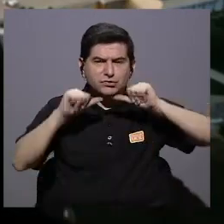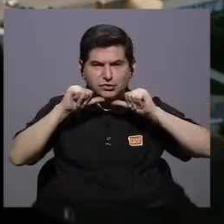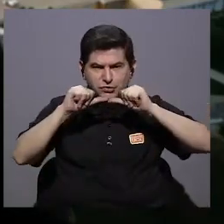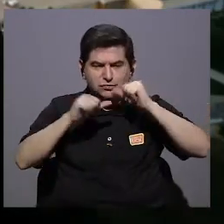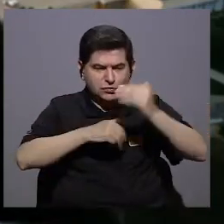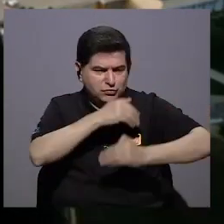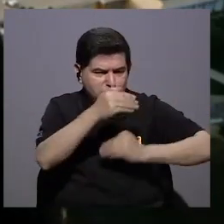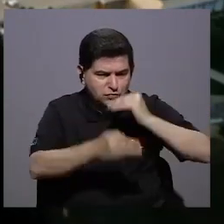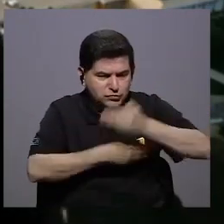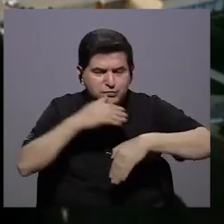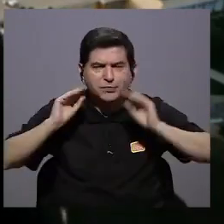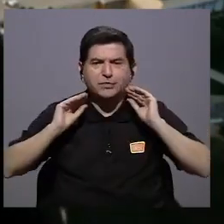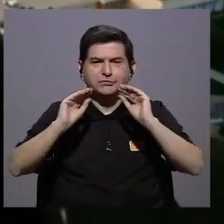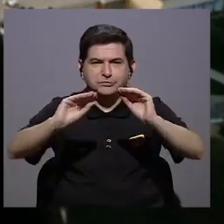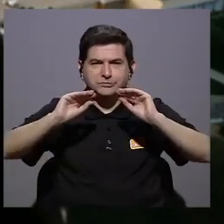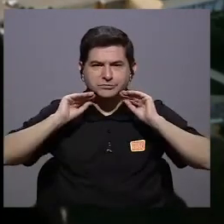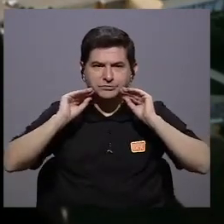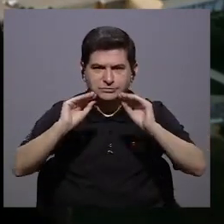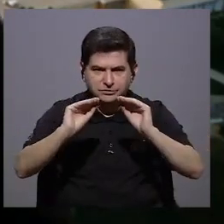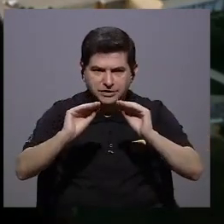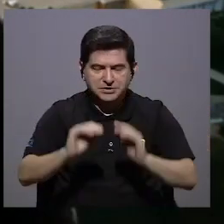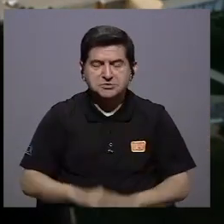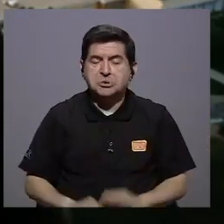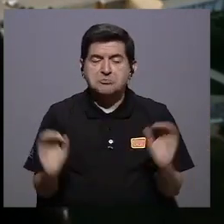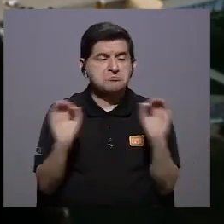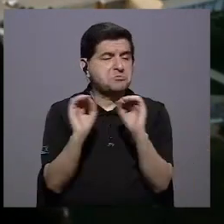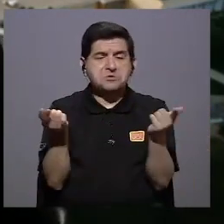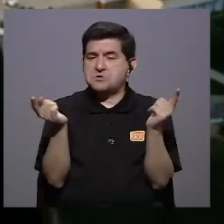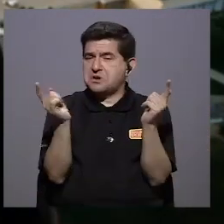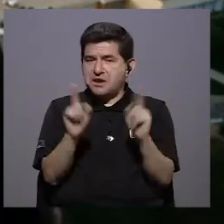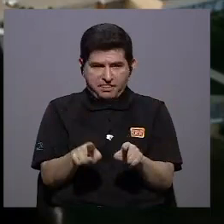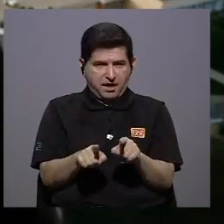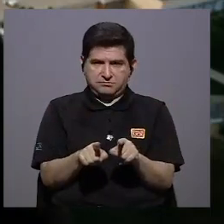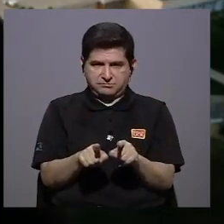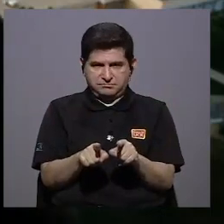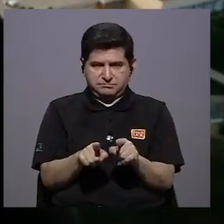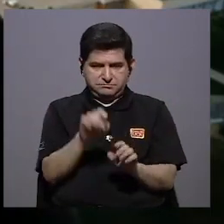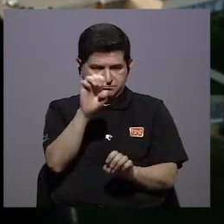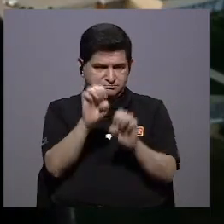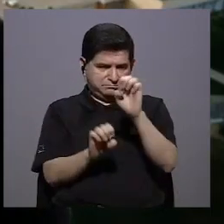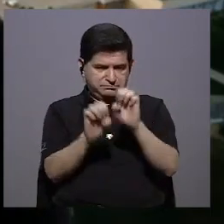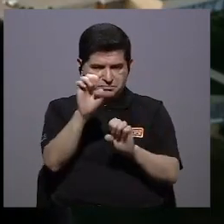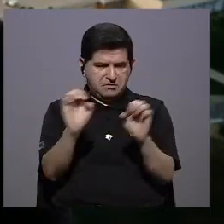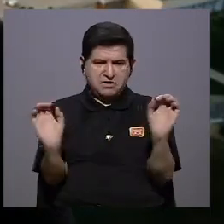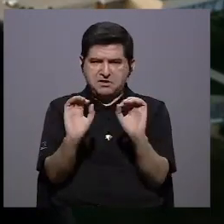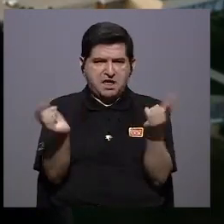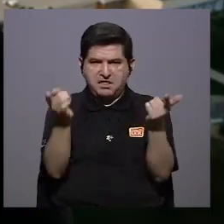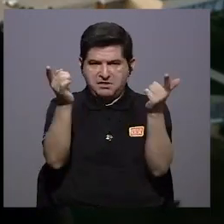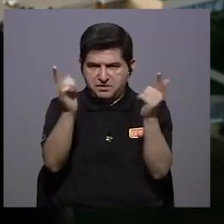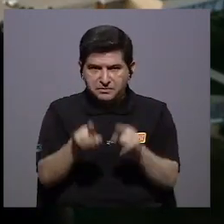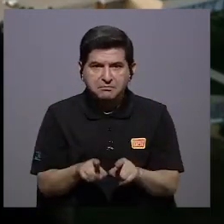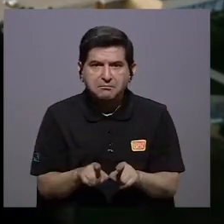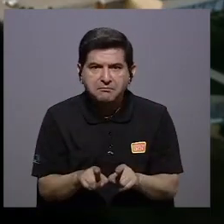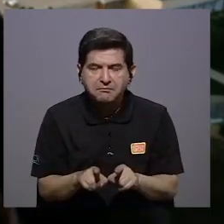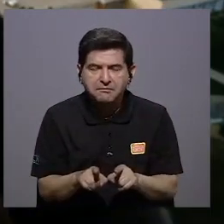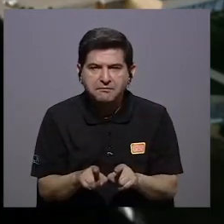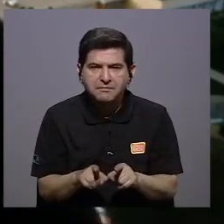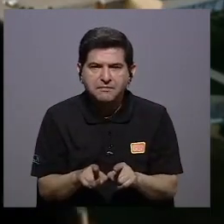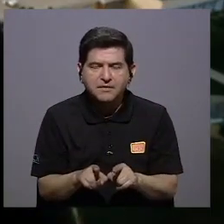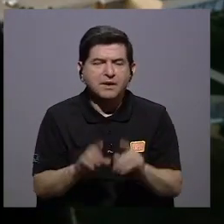seguimos el proceso de enseñanza como si nada pasase como una evaluación como si nada pasase